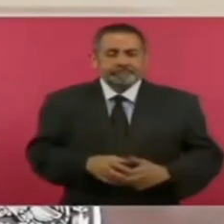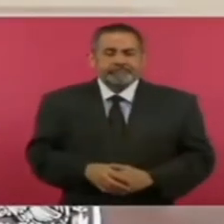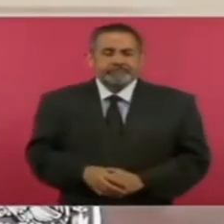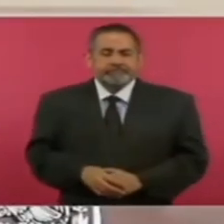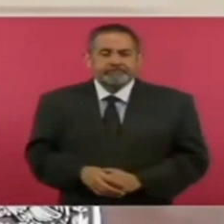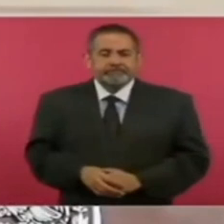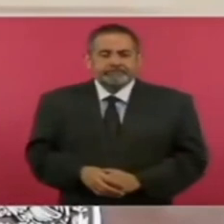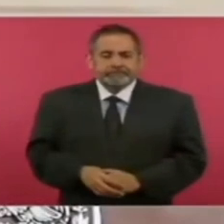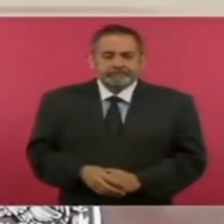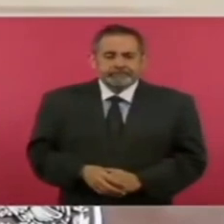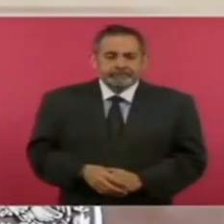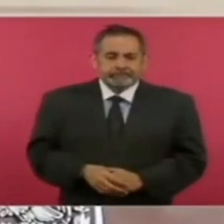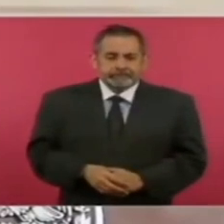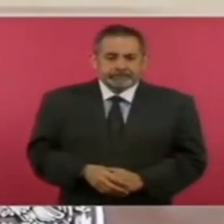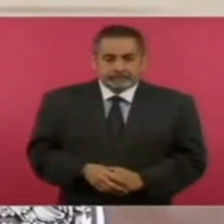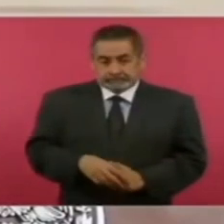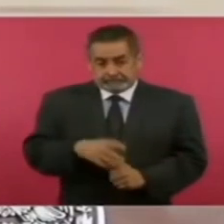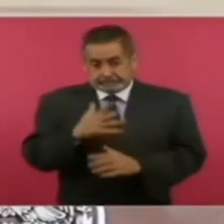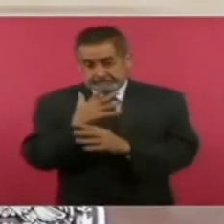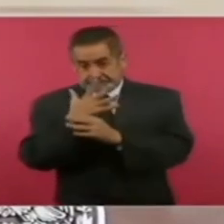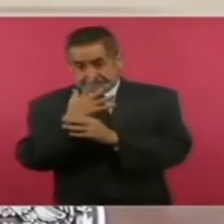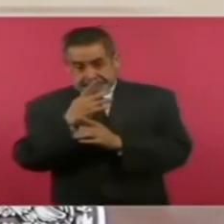eso es lo que dicen